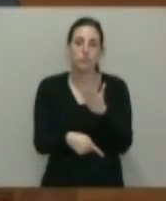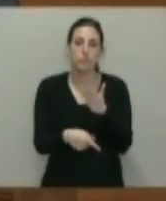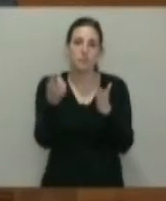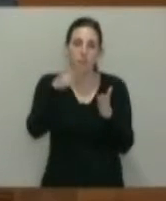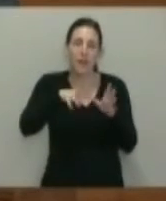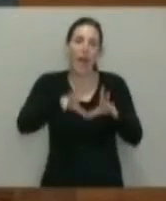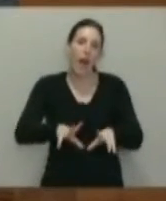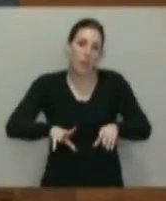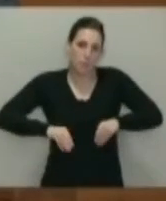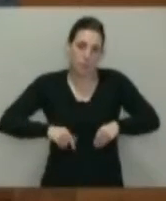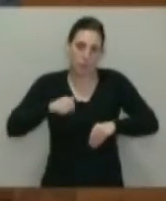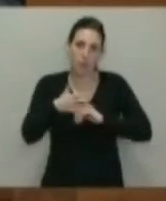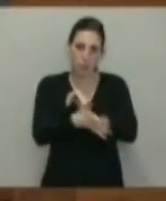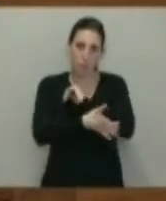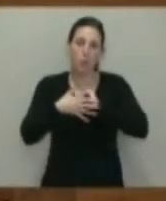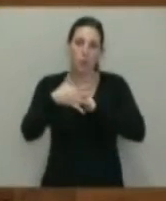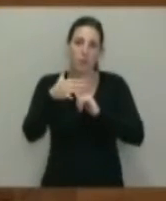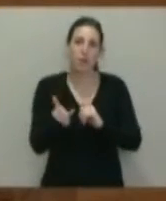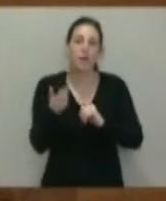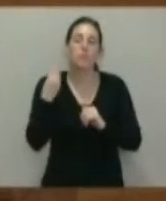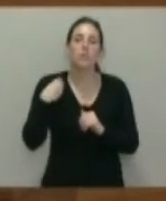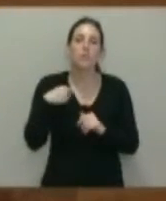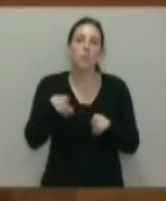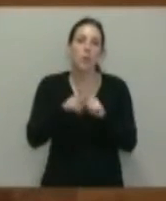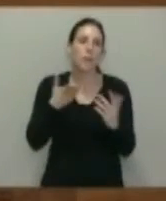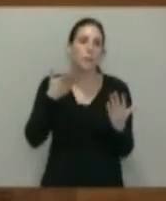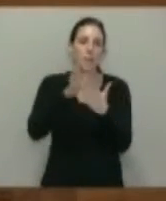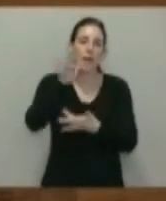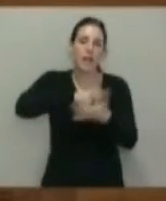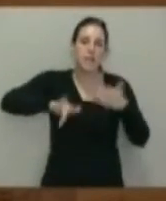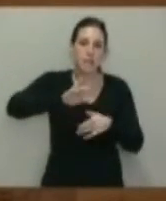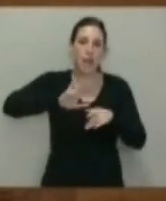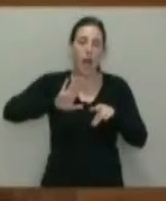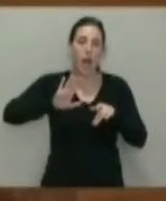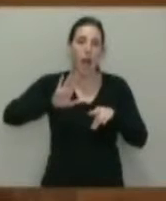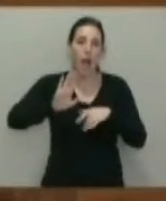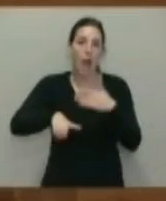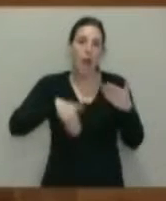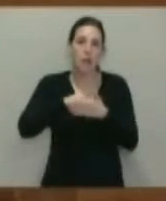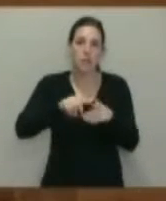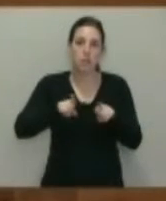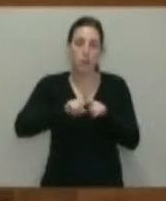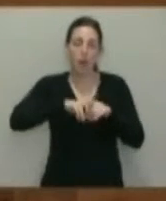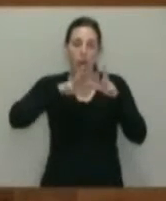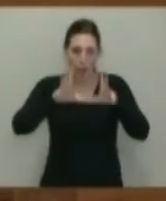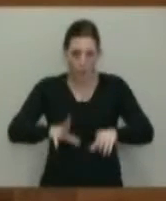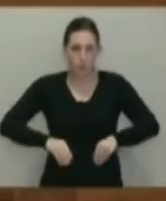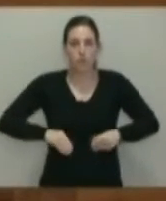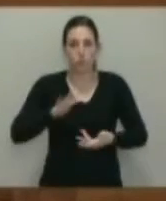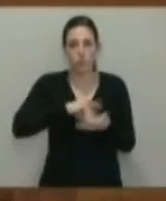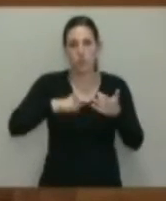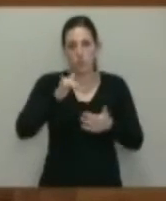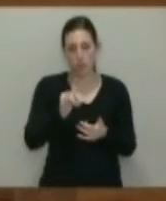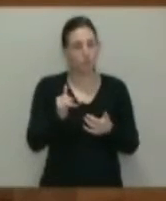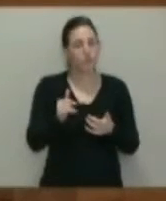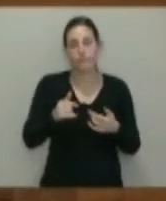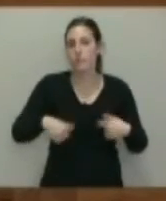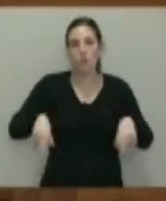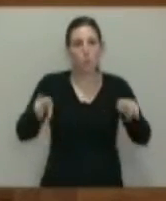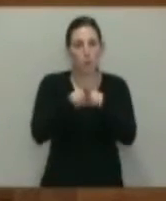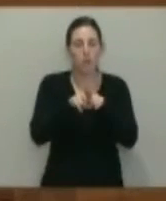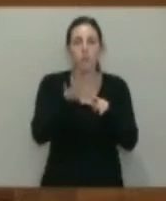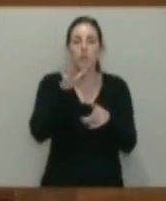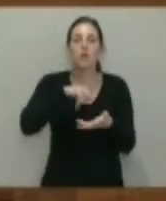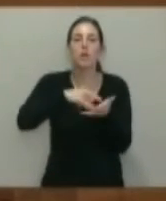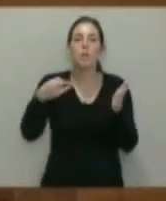admitirla. Igual que no fuimos capaces de plantar cara a esta crisis hasta que no fuimos capaces de admitirla también. Y, por lo tanto, nos parece que este